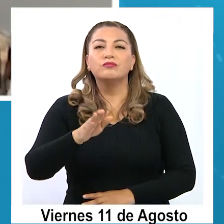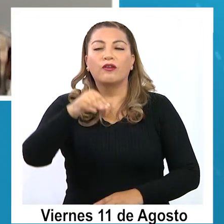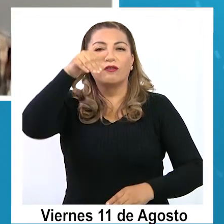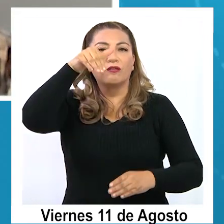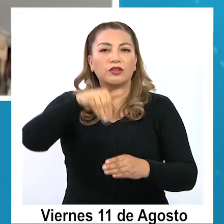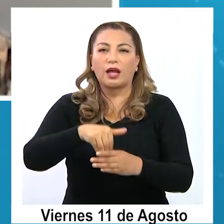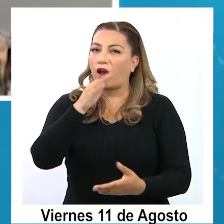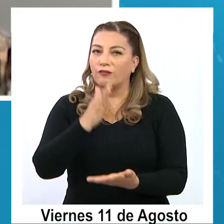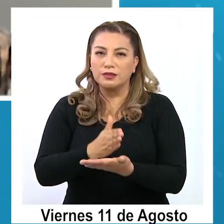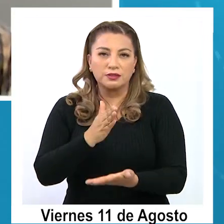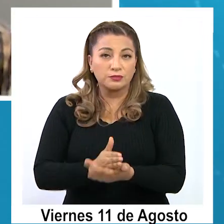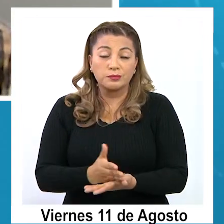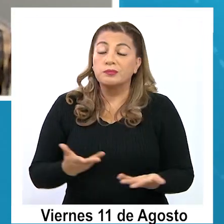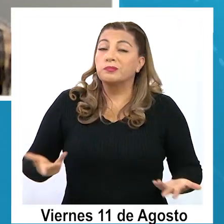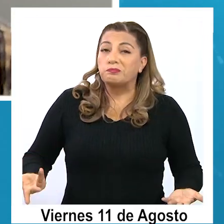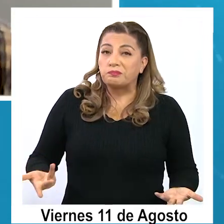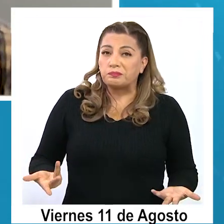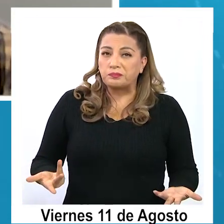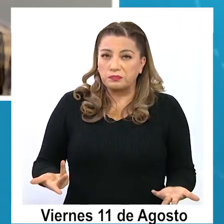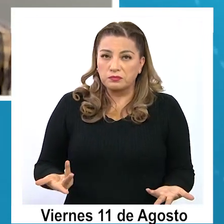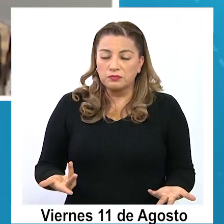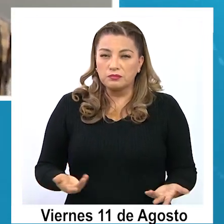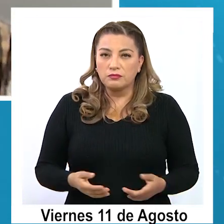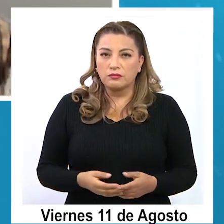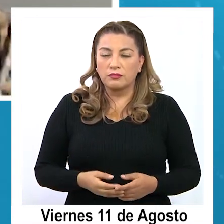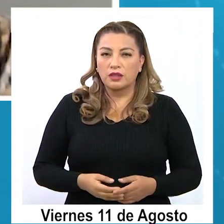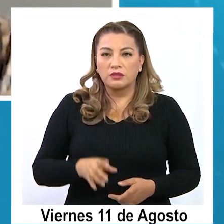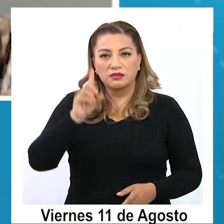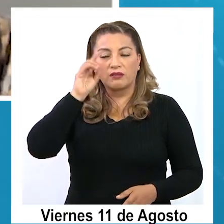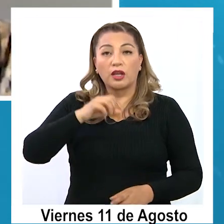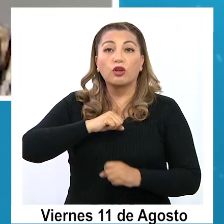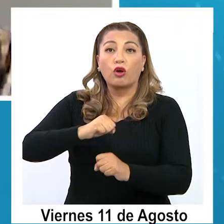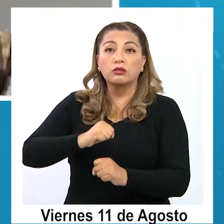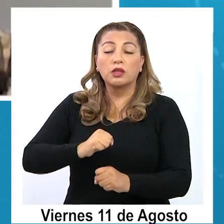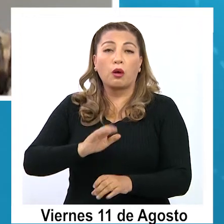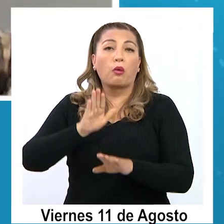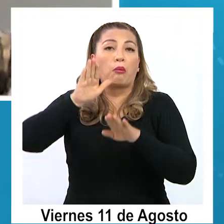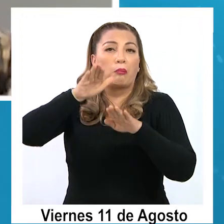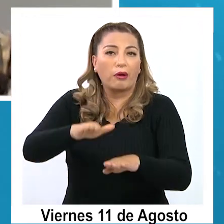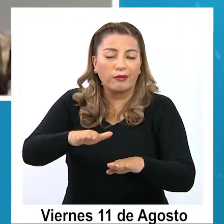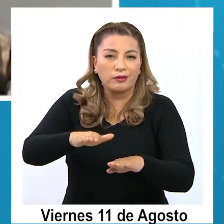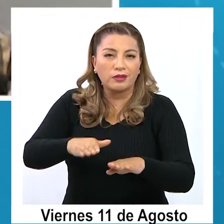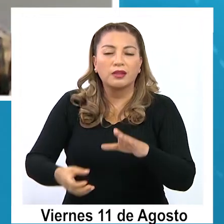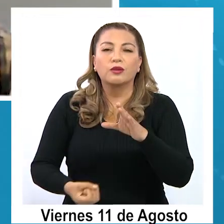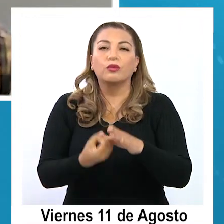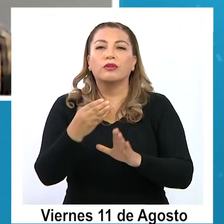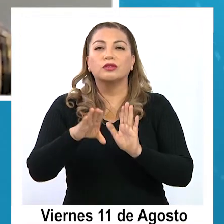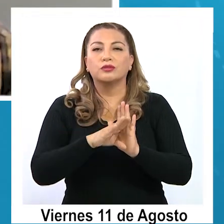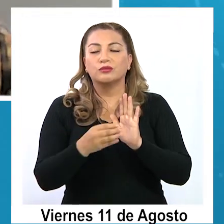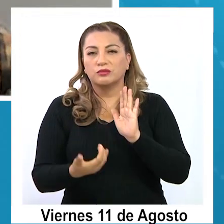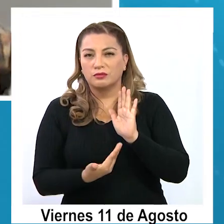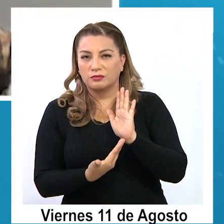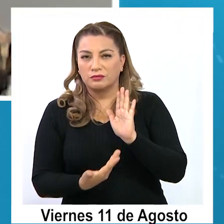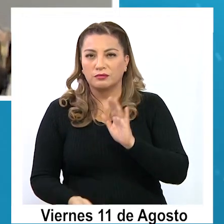obligatorio, y bueno, van a tener que decirse, están en contra, o a favor, de esta nueva, de esta nueva carta, ¿no?